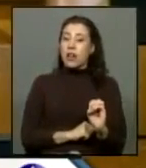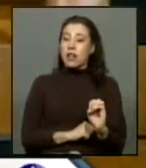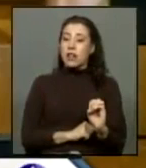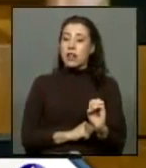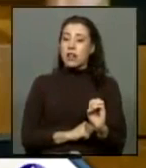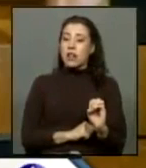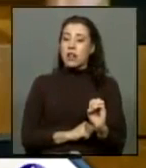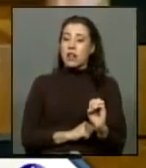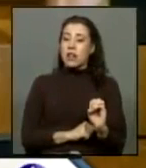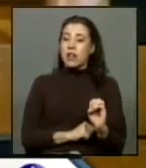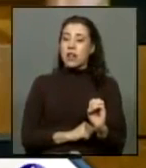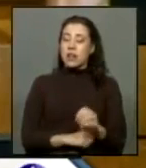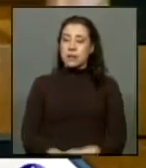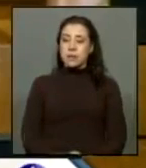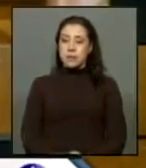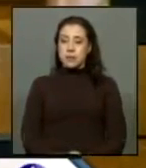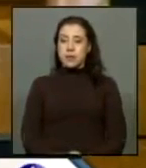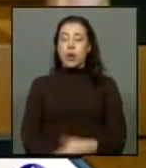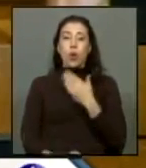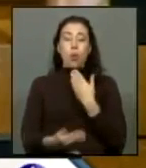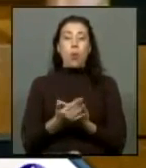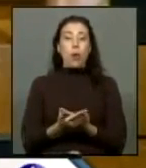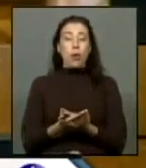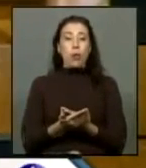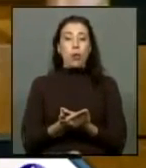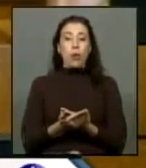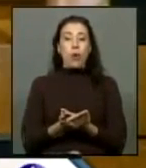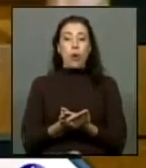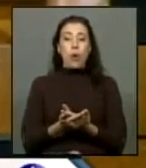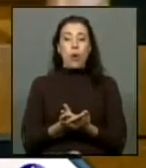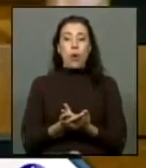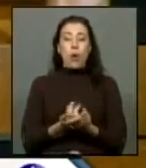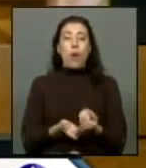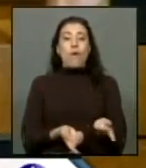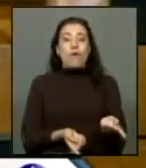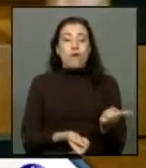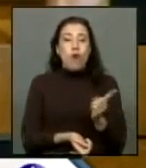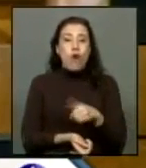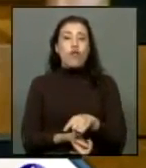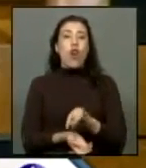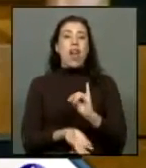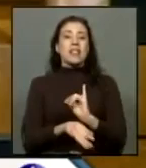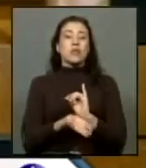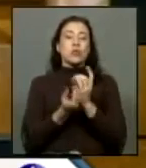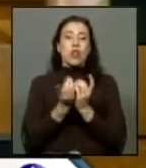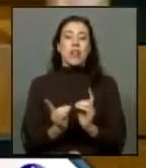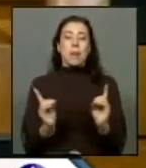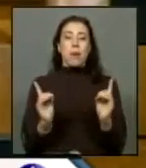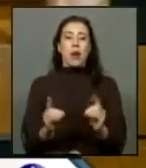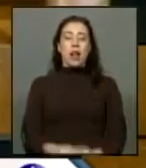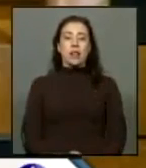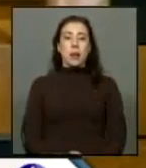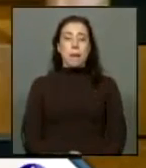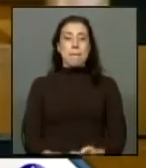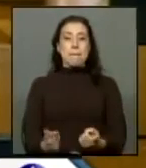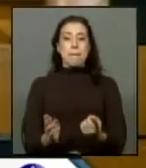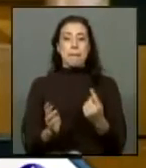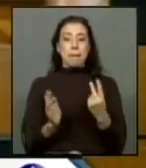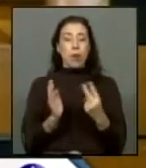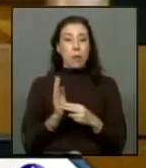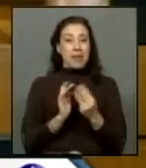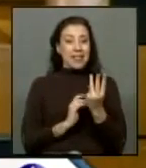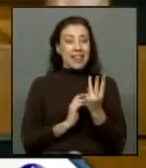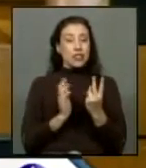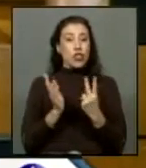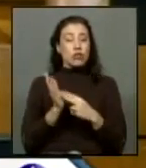desde la restitución o iniciación de nuestra institucionalidad democrática el año 1013 y el